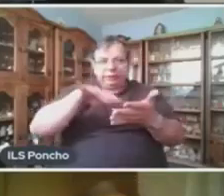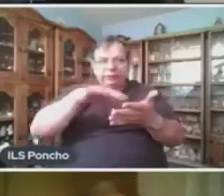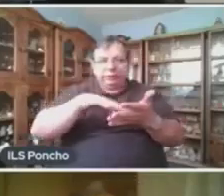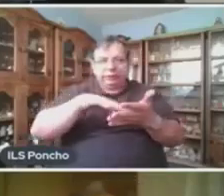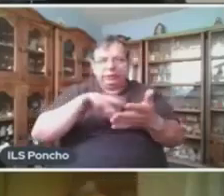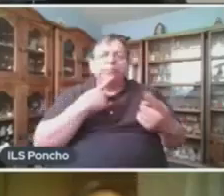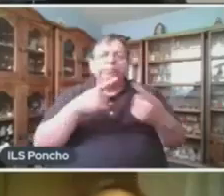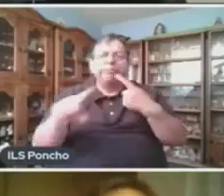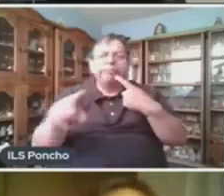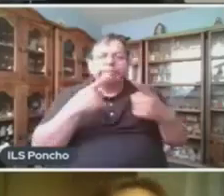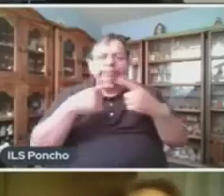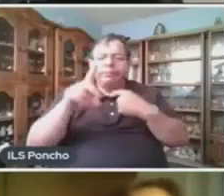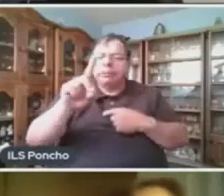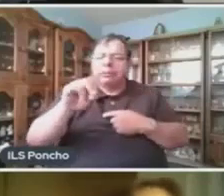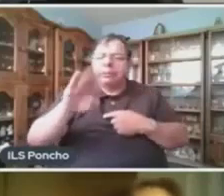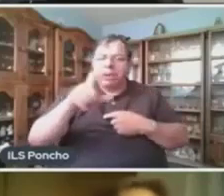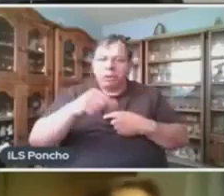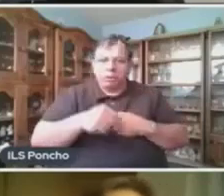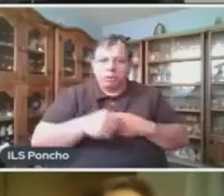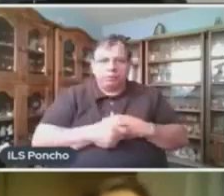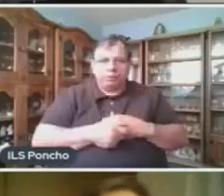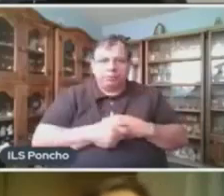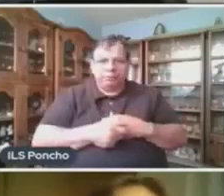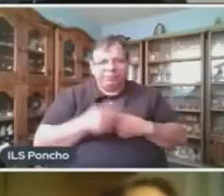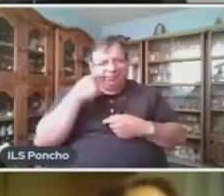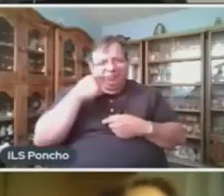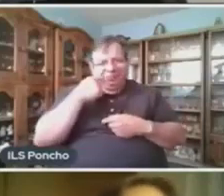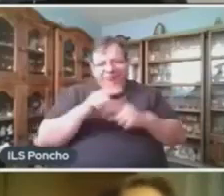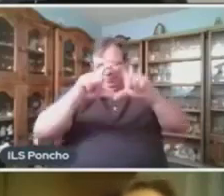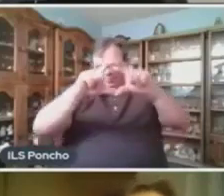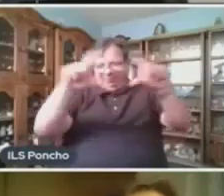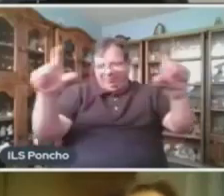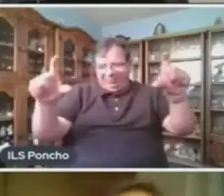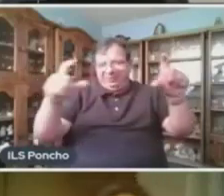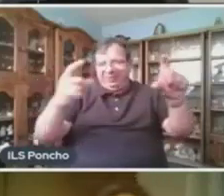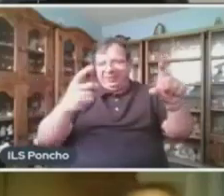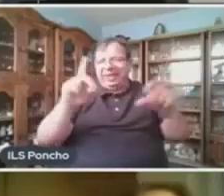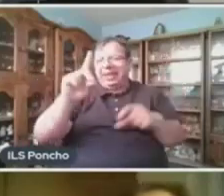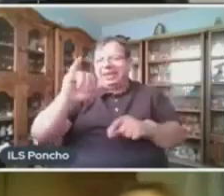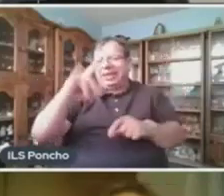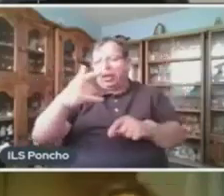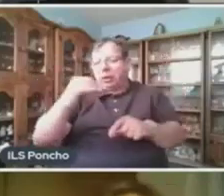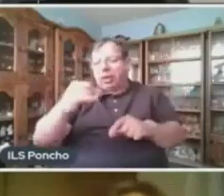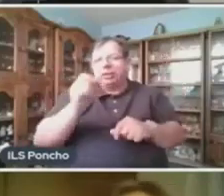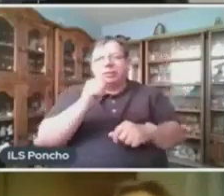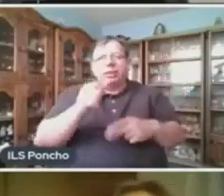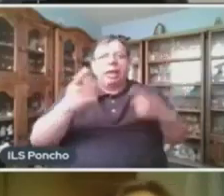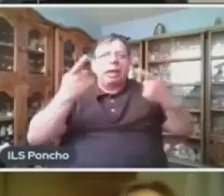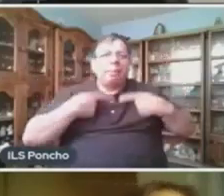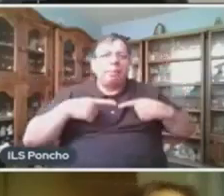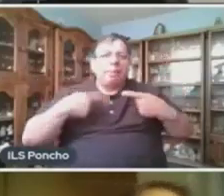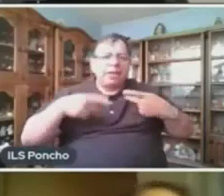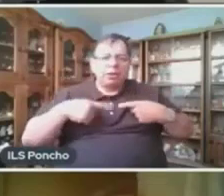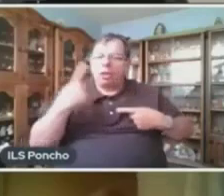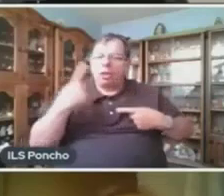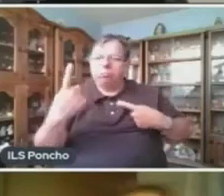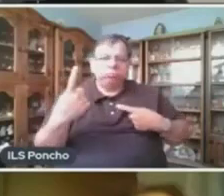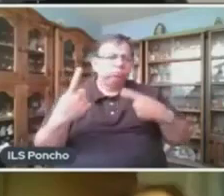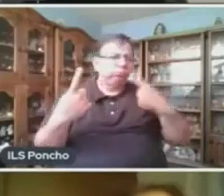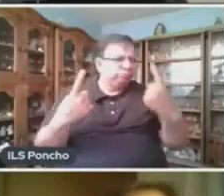dialogado. En él, como ya les había comentado, intervienen dos o más personajes que van